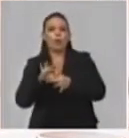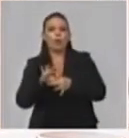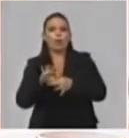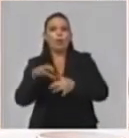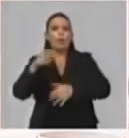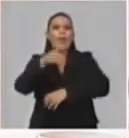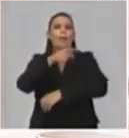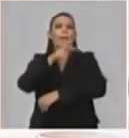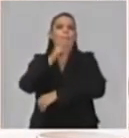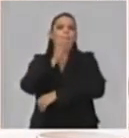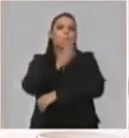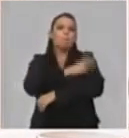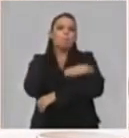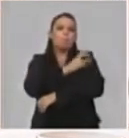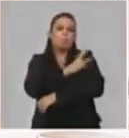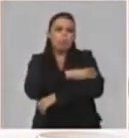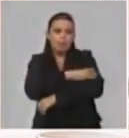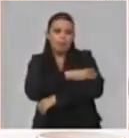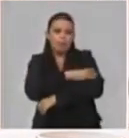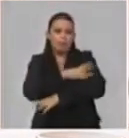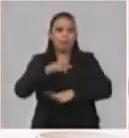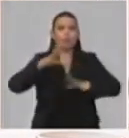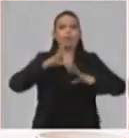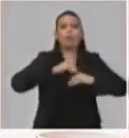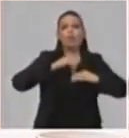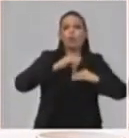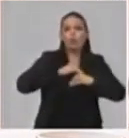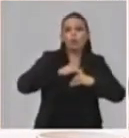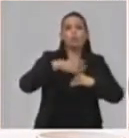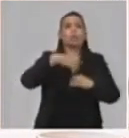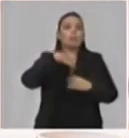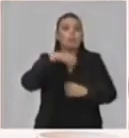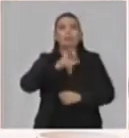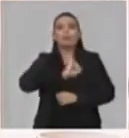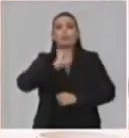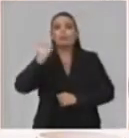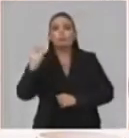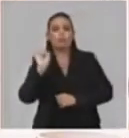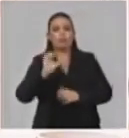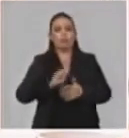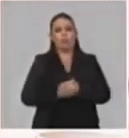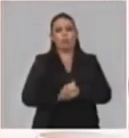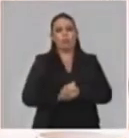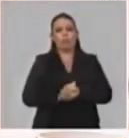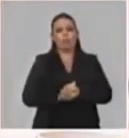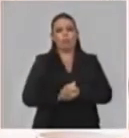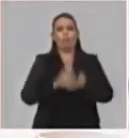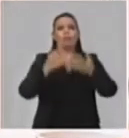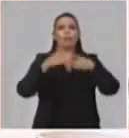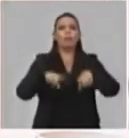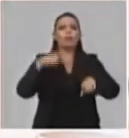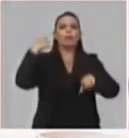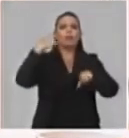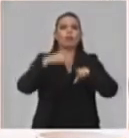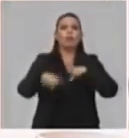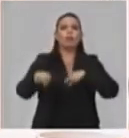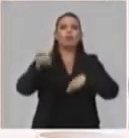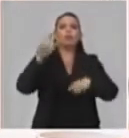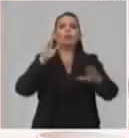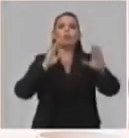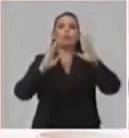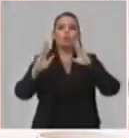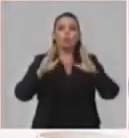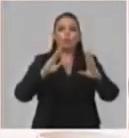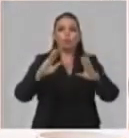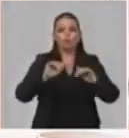pedagógica, de enseñanza técnica y se realizarán acorde al momento y a las medidas que debemos cumplir. en